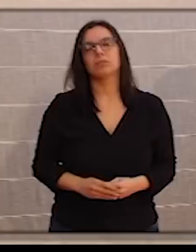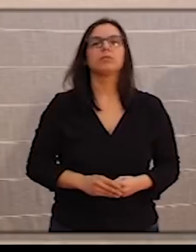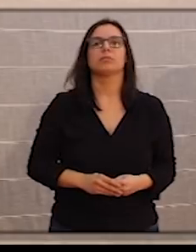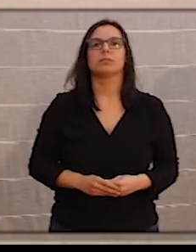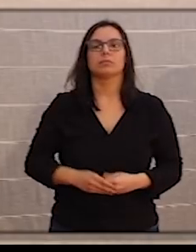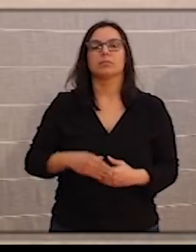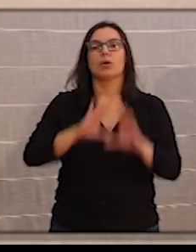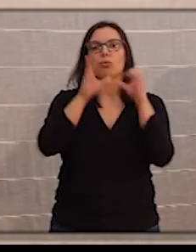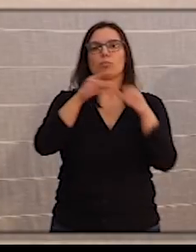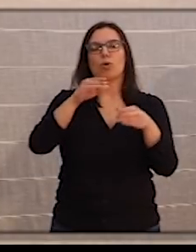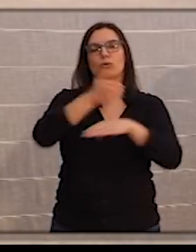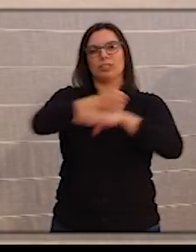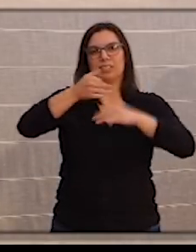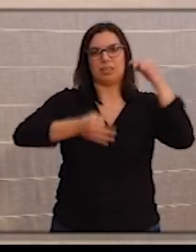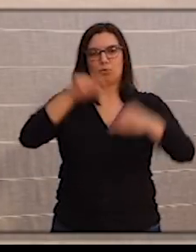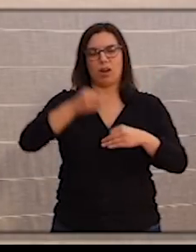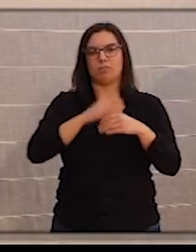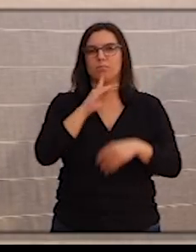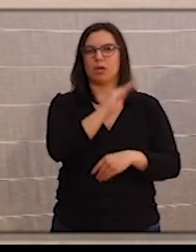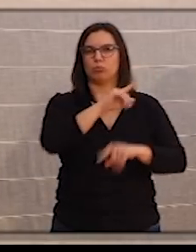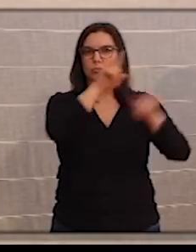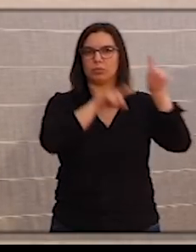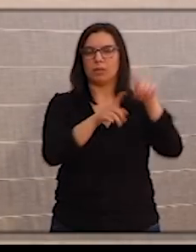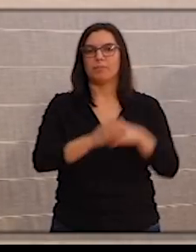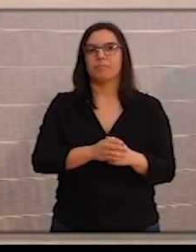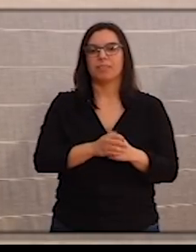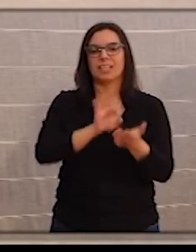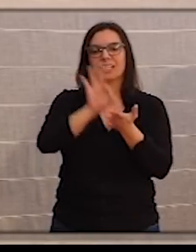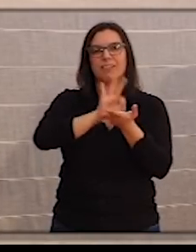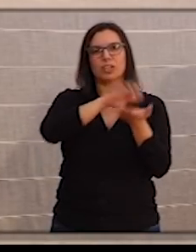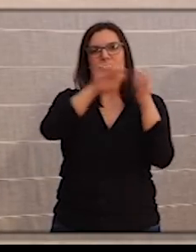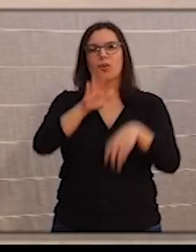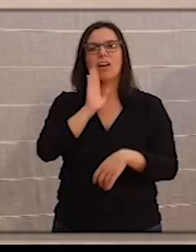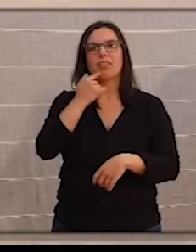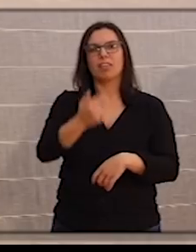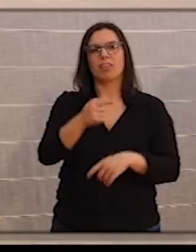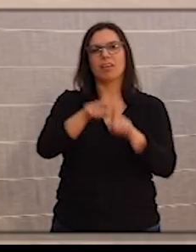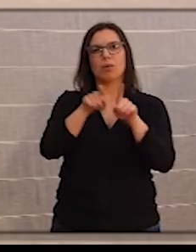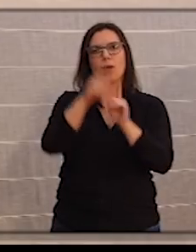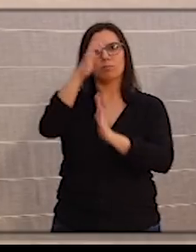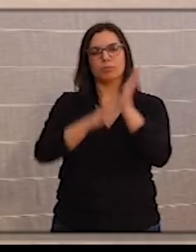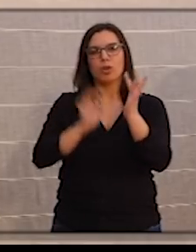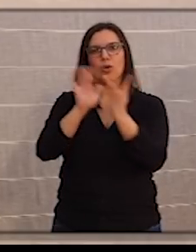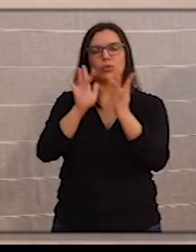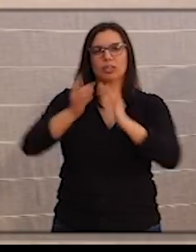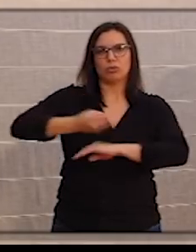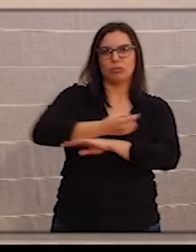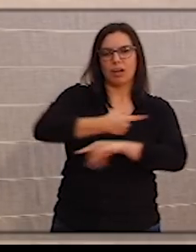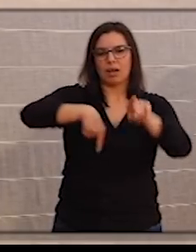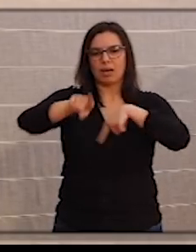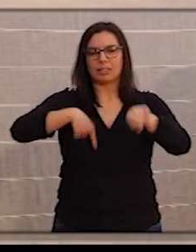Tribuna Grupo. ¿A qué servicios de Castilla y León afectará la reducción anunciada de comunicaciones de tren y por carretera?